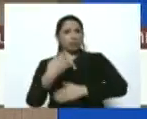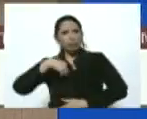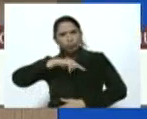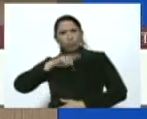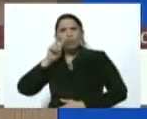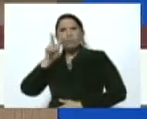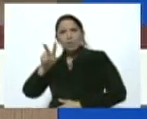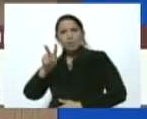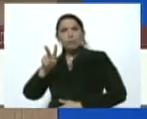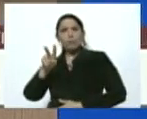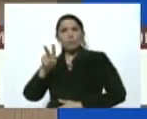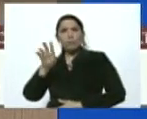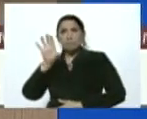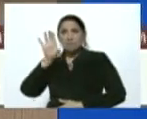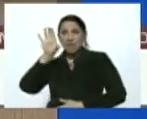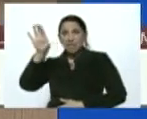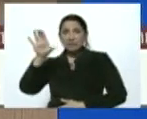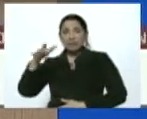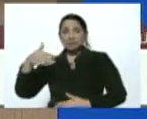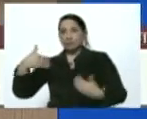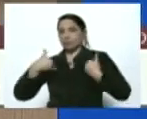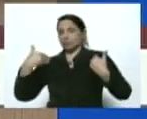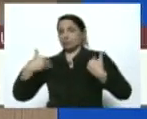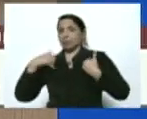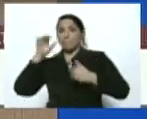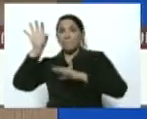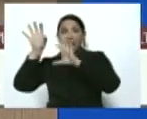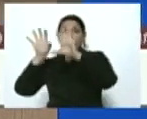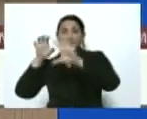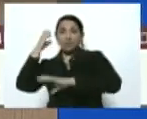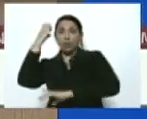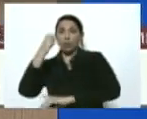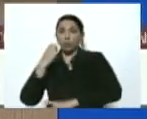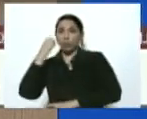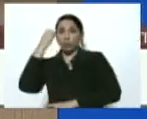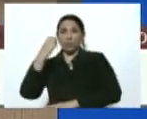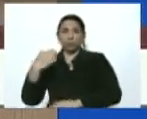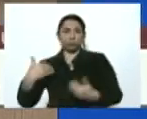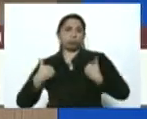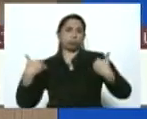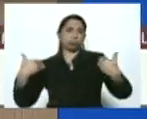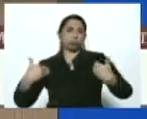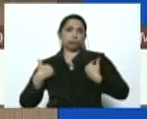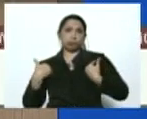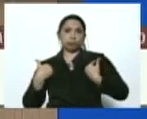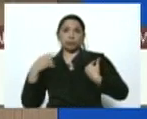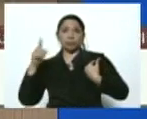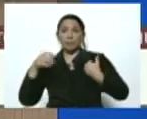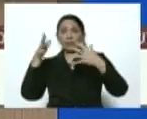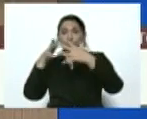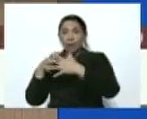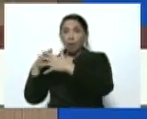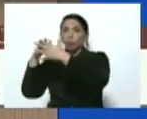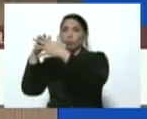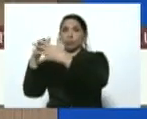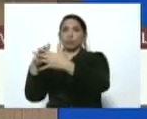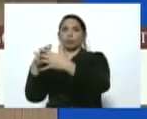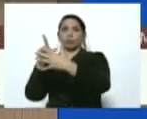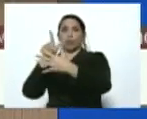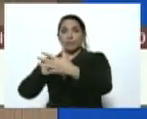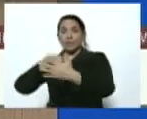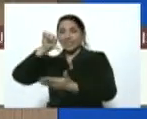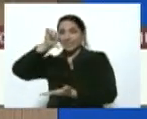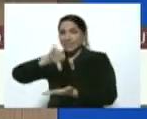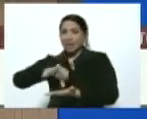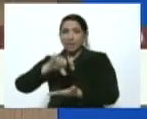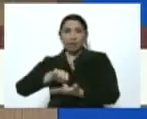norte padeciendo los países europeos seriamente afectados Estados Unidos Norteamérica el centro de